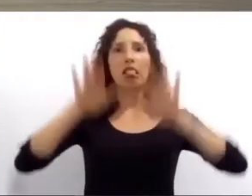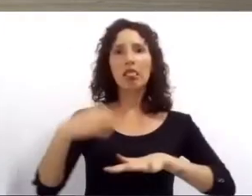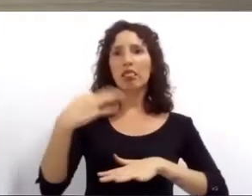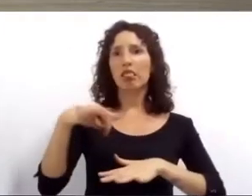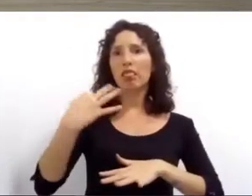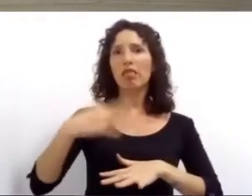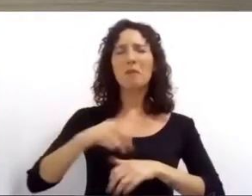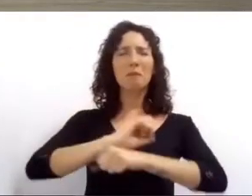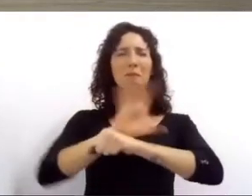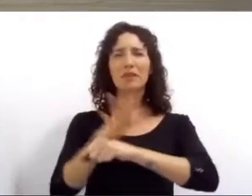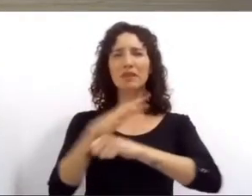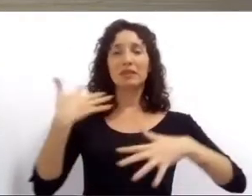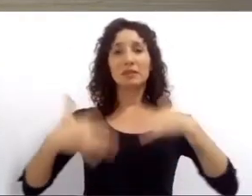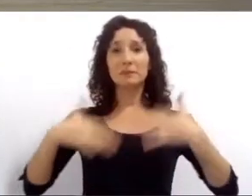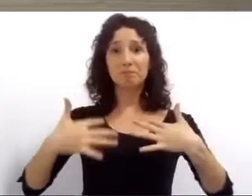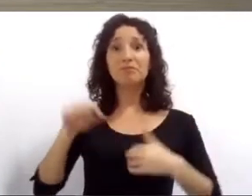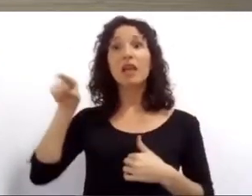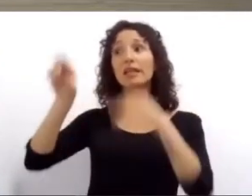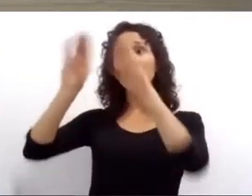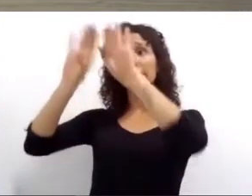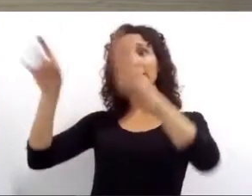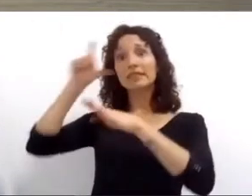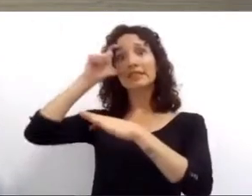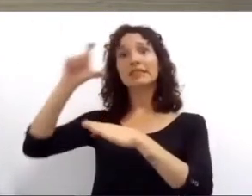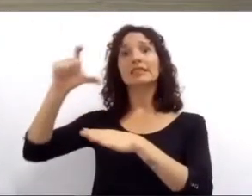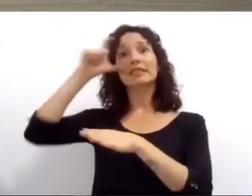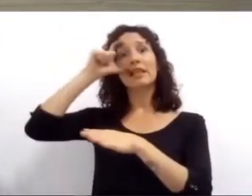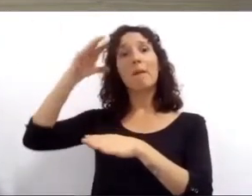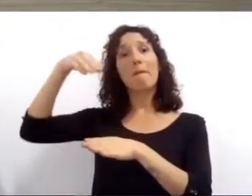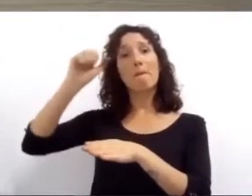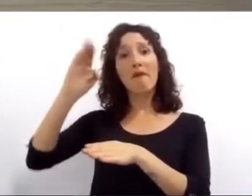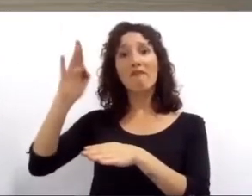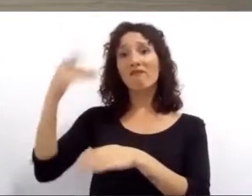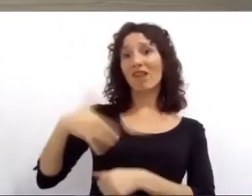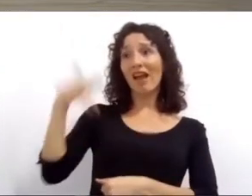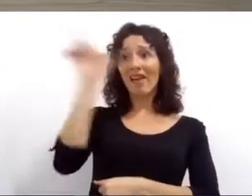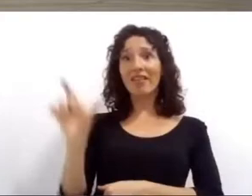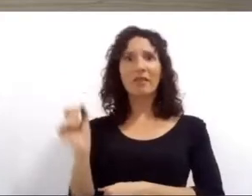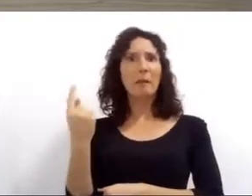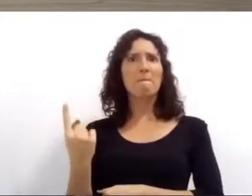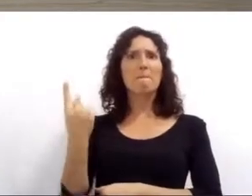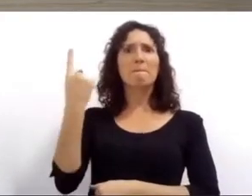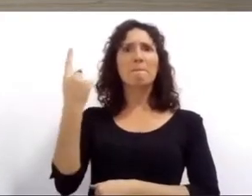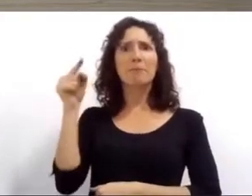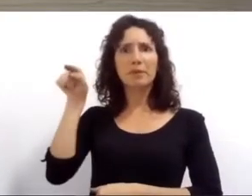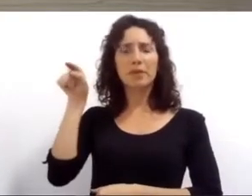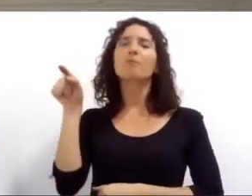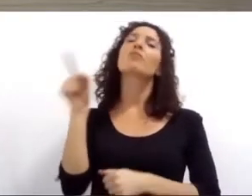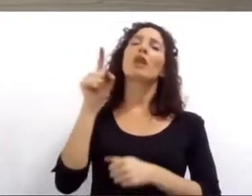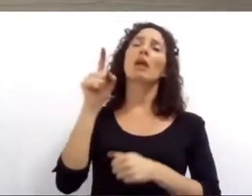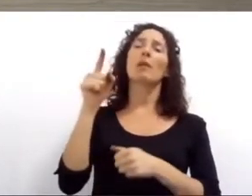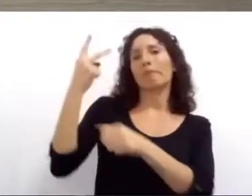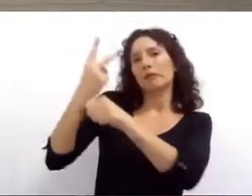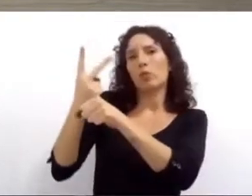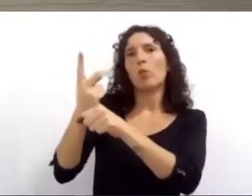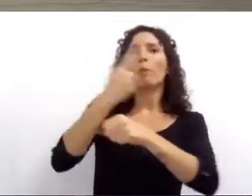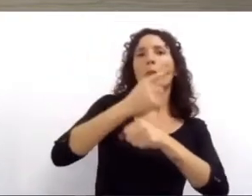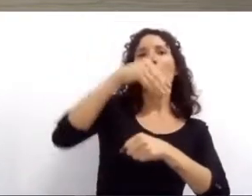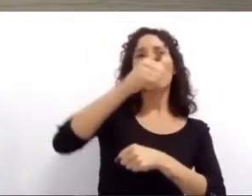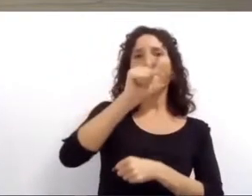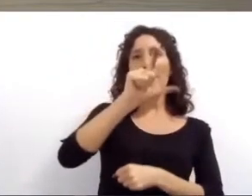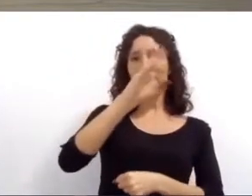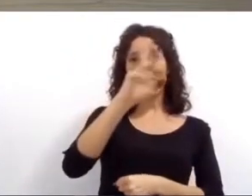nuestro CEMAR se convirtió en el primer laboratorio de Argentina luego del Malbran en poder analizar testeos de COVID-19.